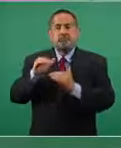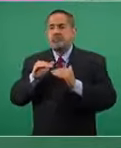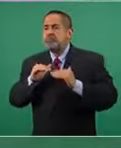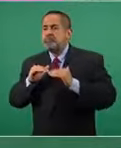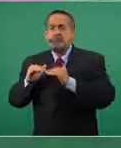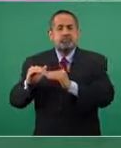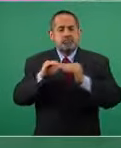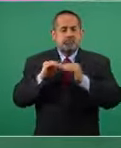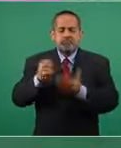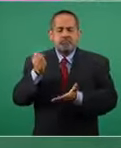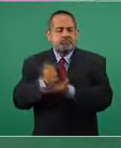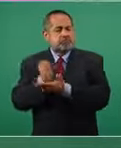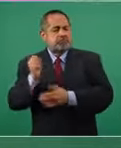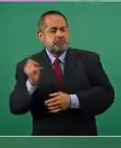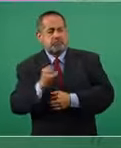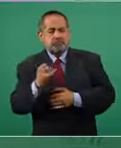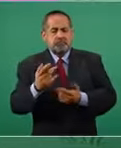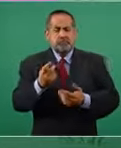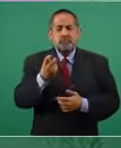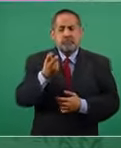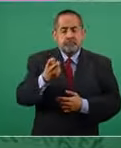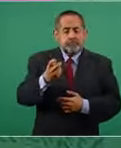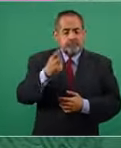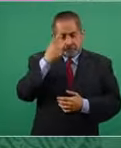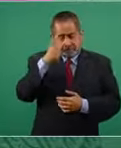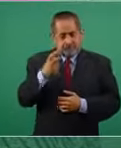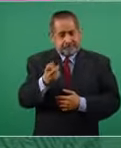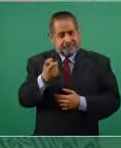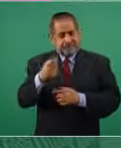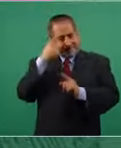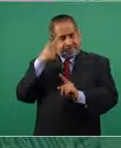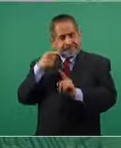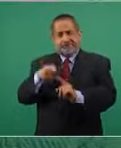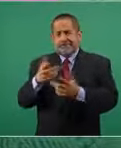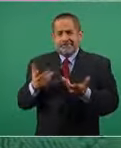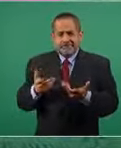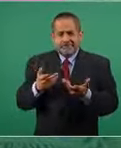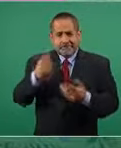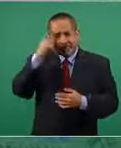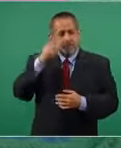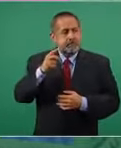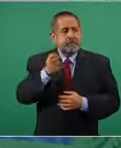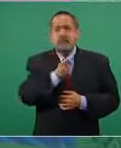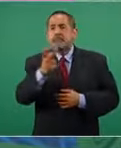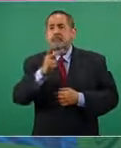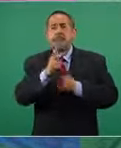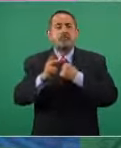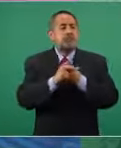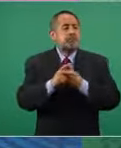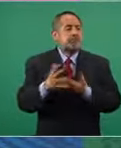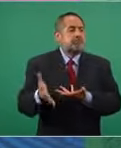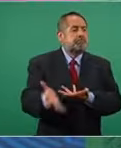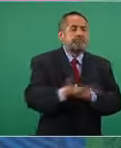con este propósito de evitar el acaparamiento